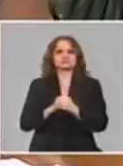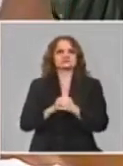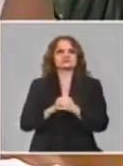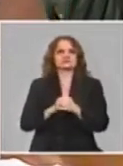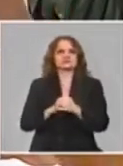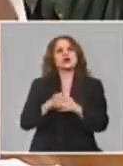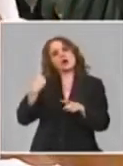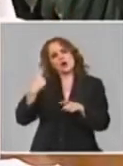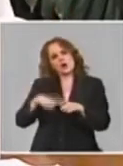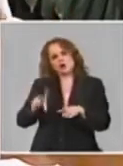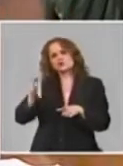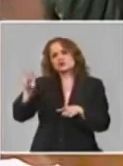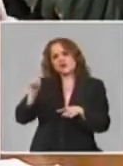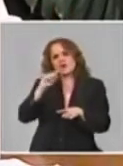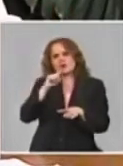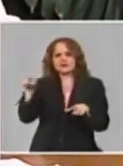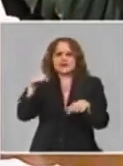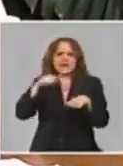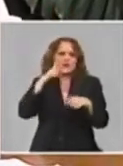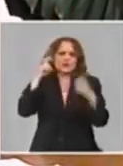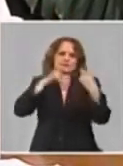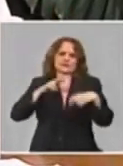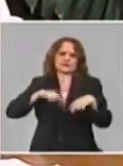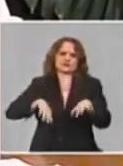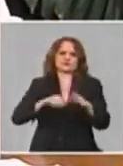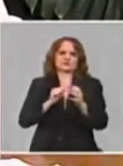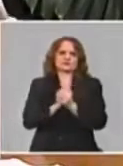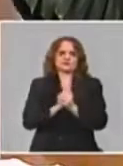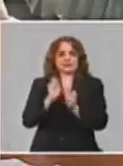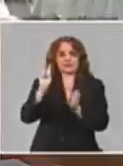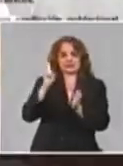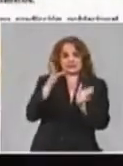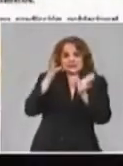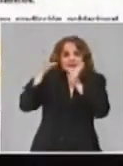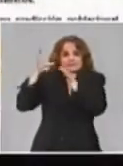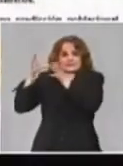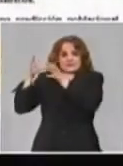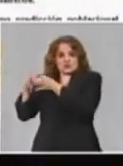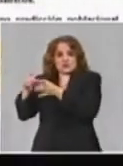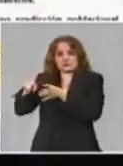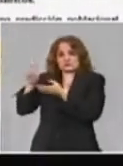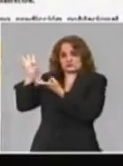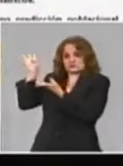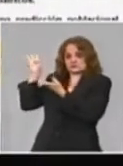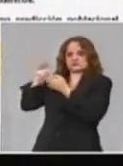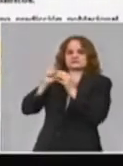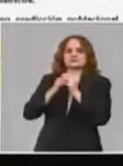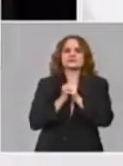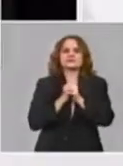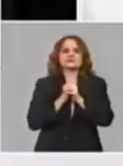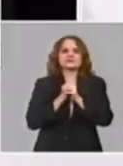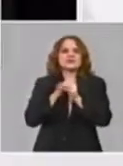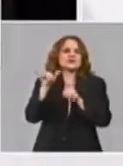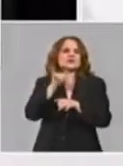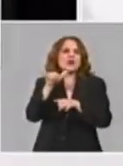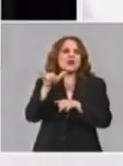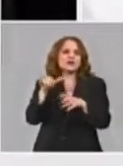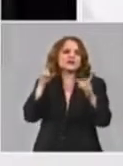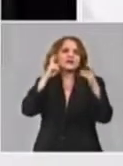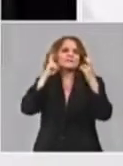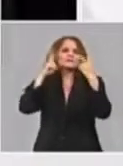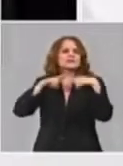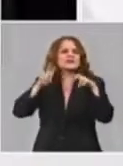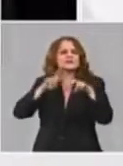pero ahí van avanzando y el tercer grupo que está a la derecha de esa gráfica tiene que ver con investigaciones